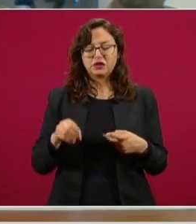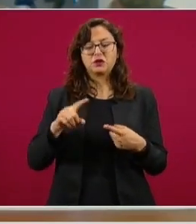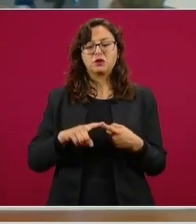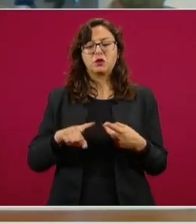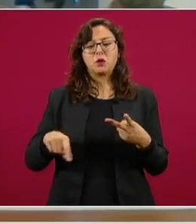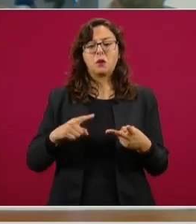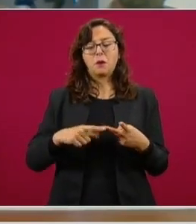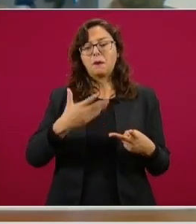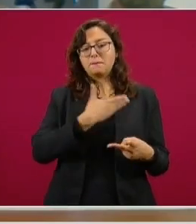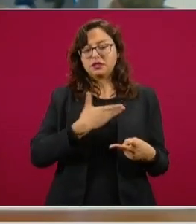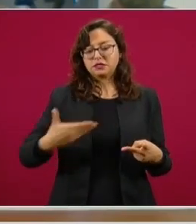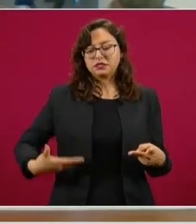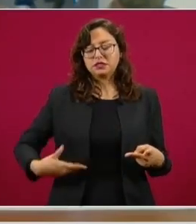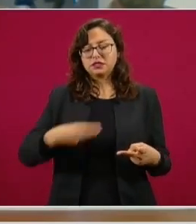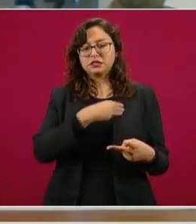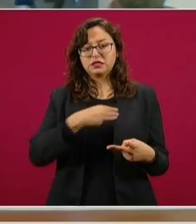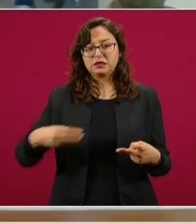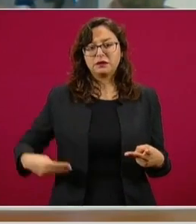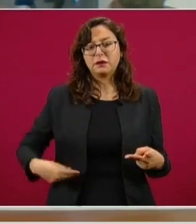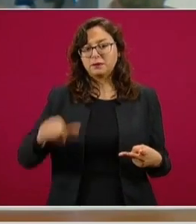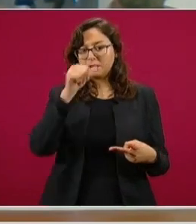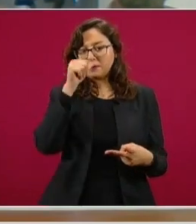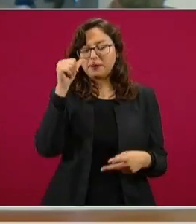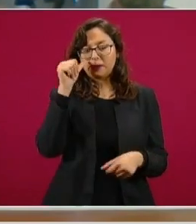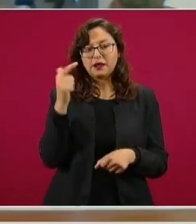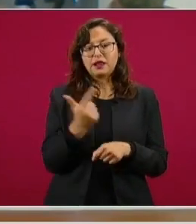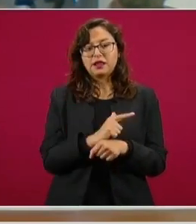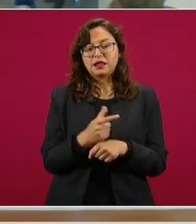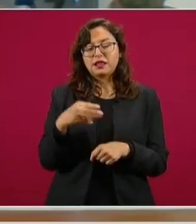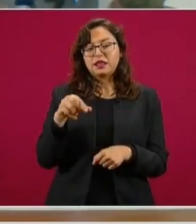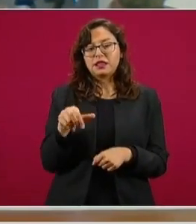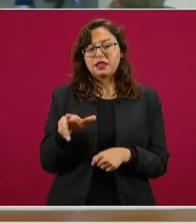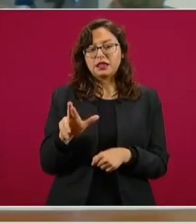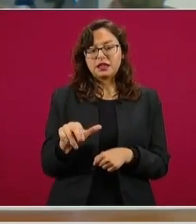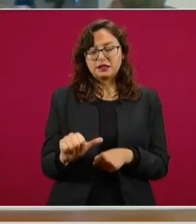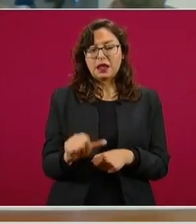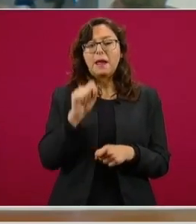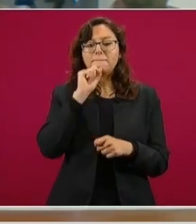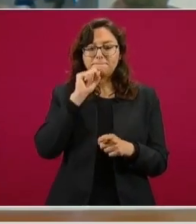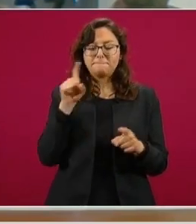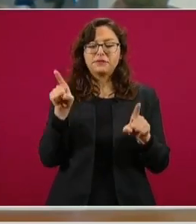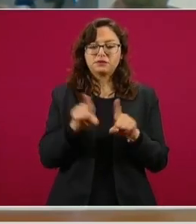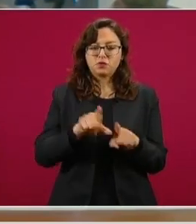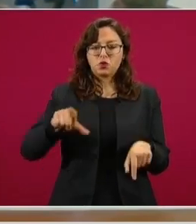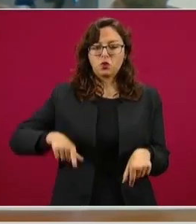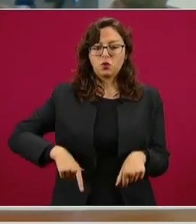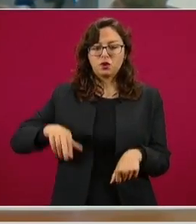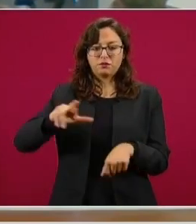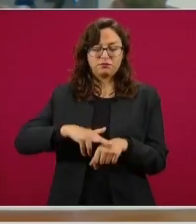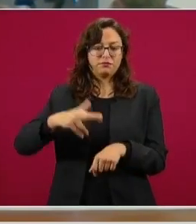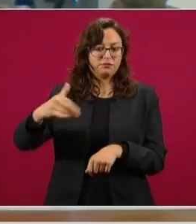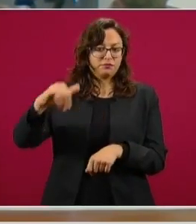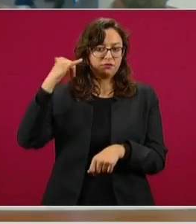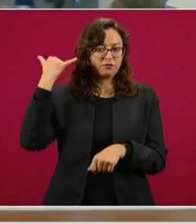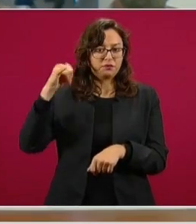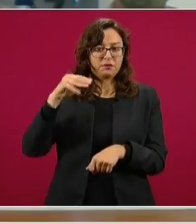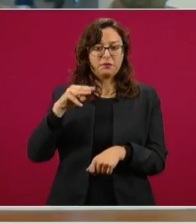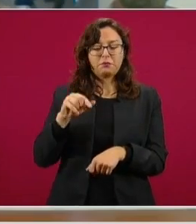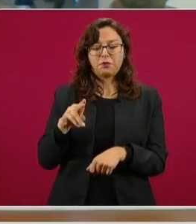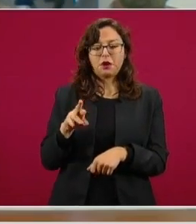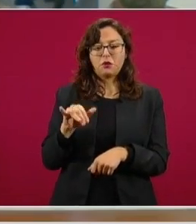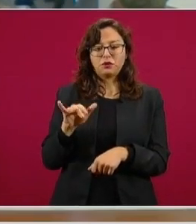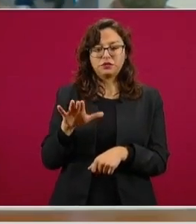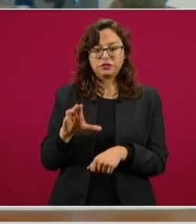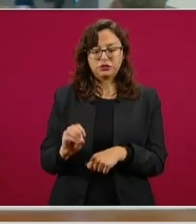presidenta municipal de Benito Juárez, la licenciada Mara Lezama y, por supuesto, el gobernador de Yucatán, Mauricio Vila,